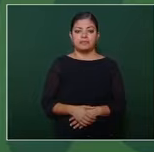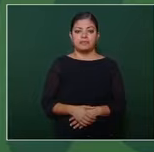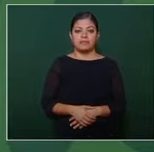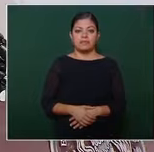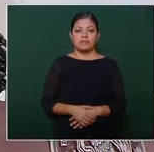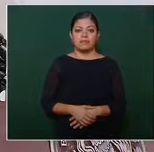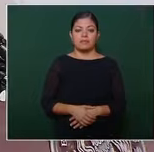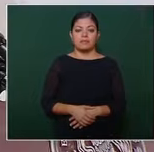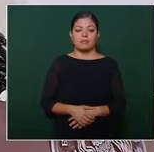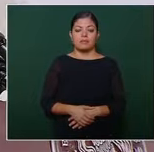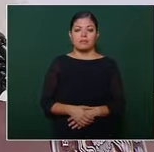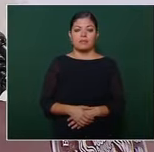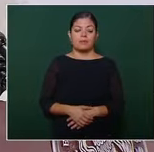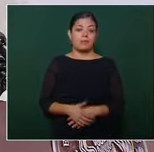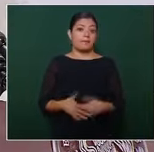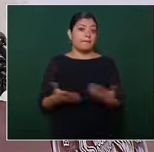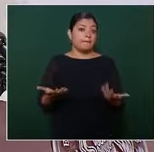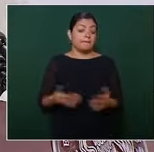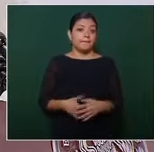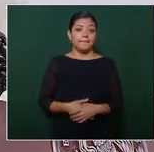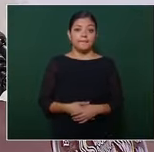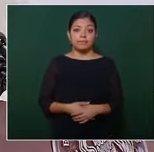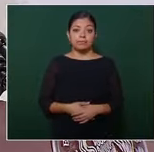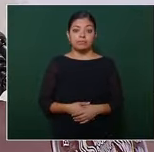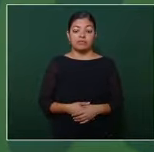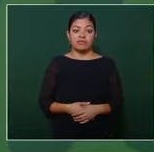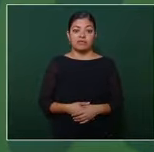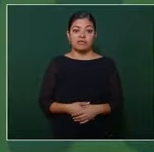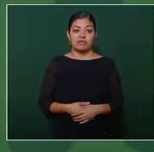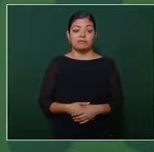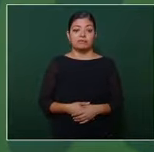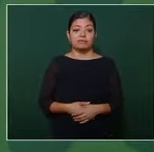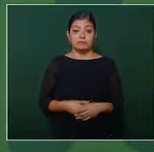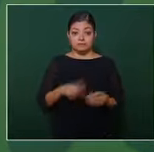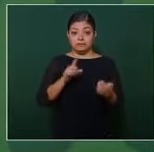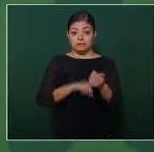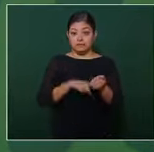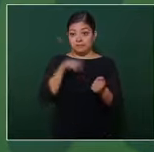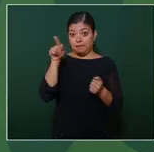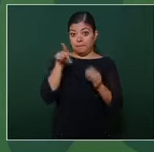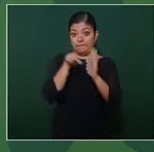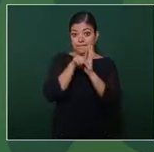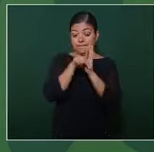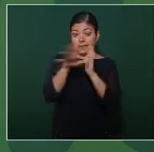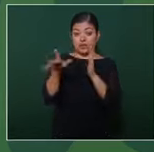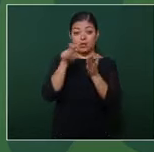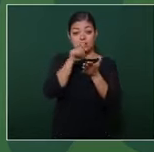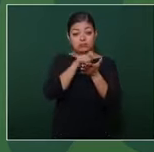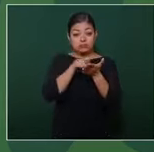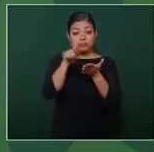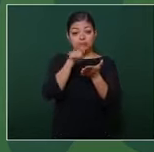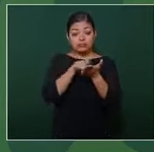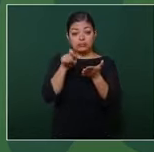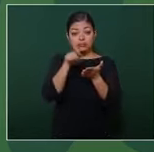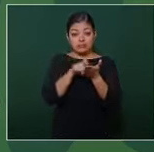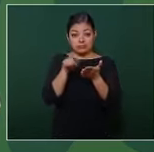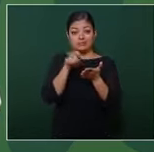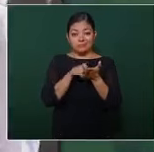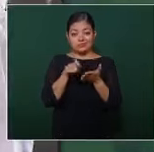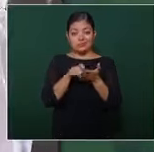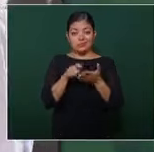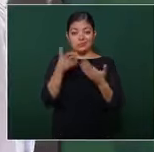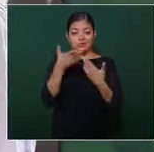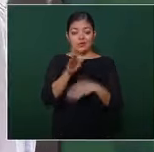y bueno aquí escribían en periódicos de Jalisco